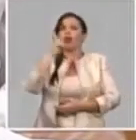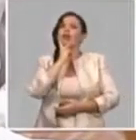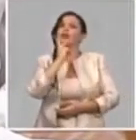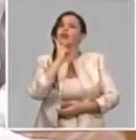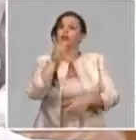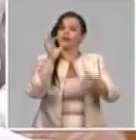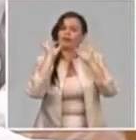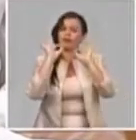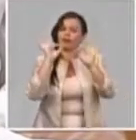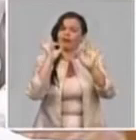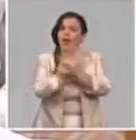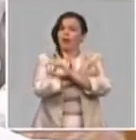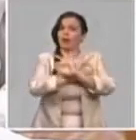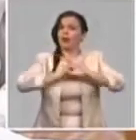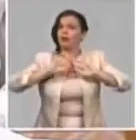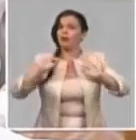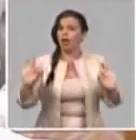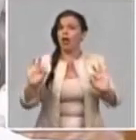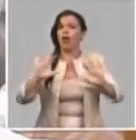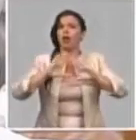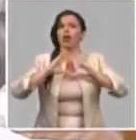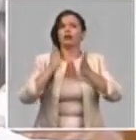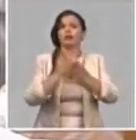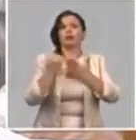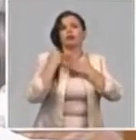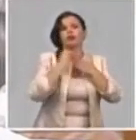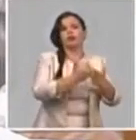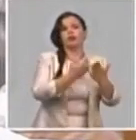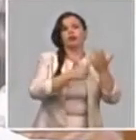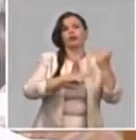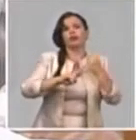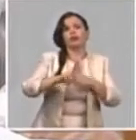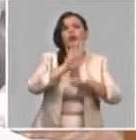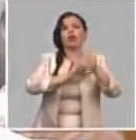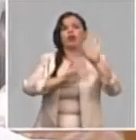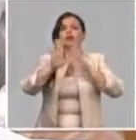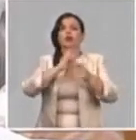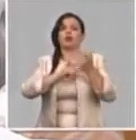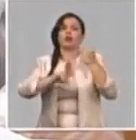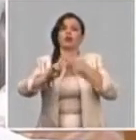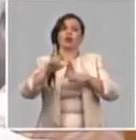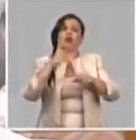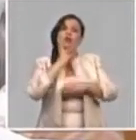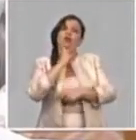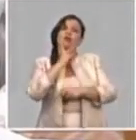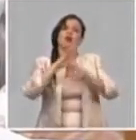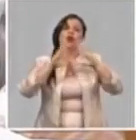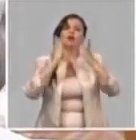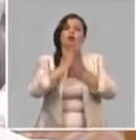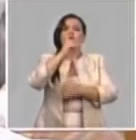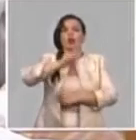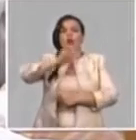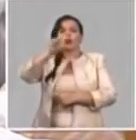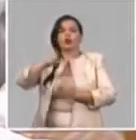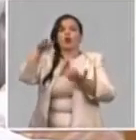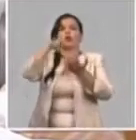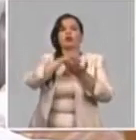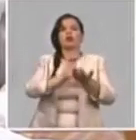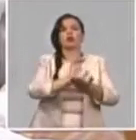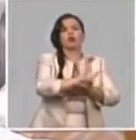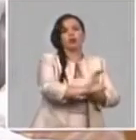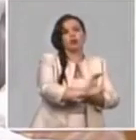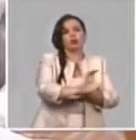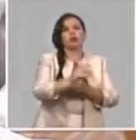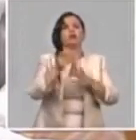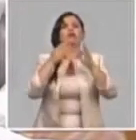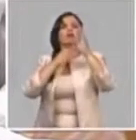respaldado todas las solicitudes de los consejos de defensa provincial para el tratamiento que se le ha dado a las personas en los centros de aislamiento. Se comportó